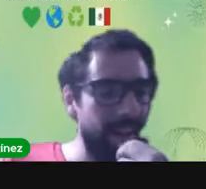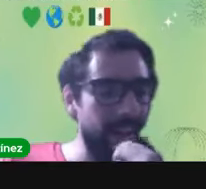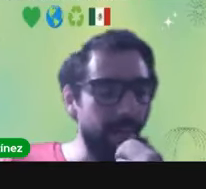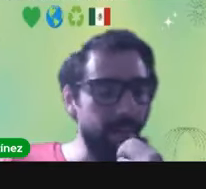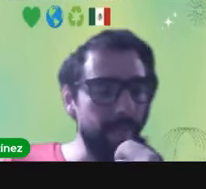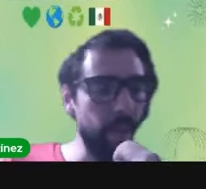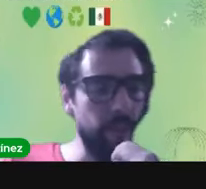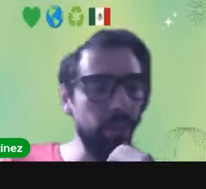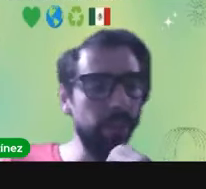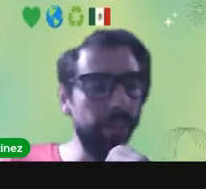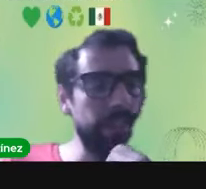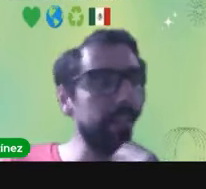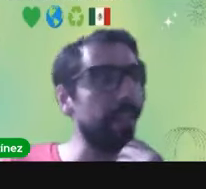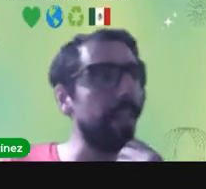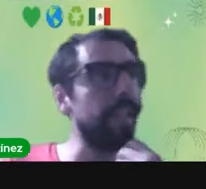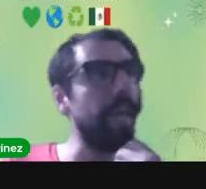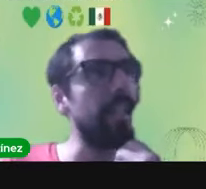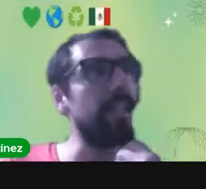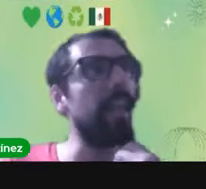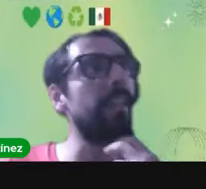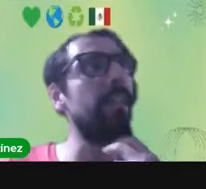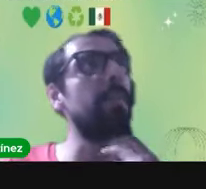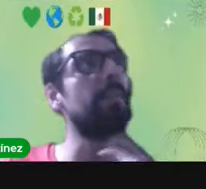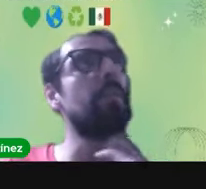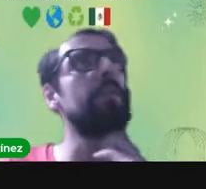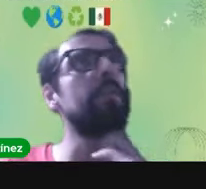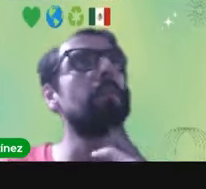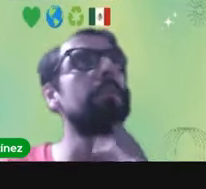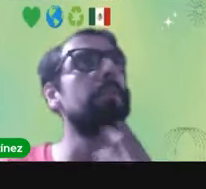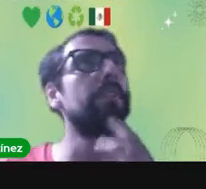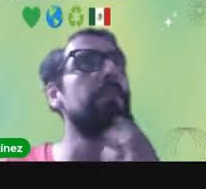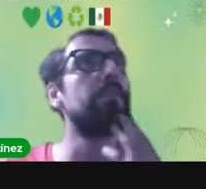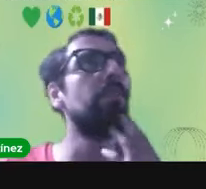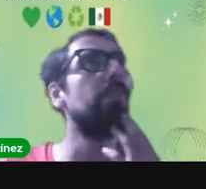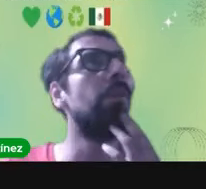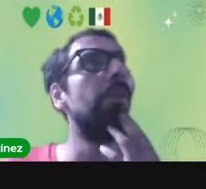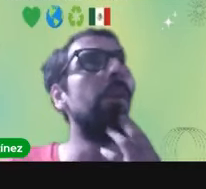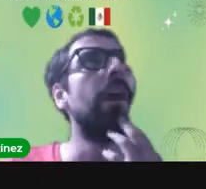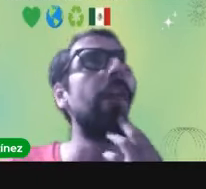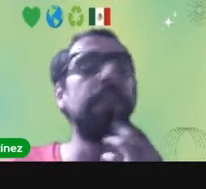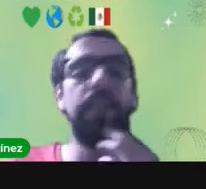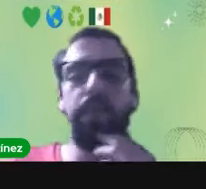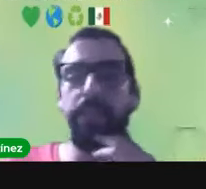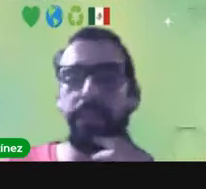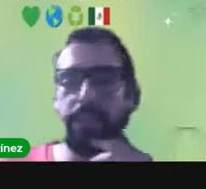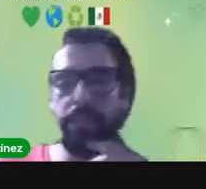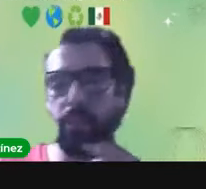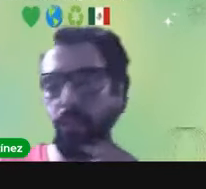No sé, ¿a ti qué te haya parecido algunas de las propuestas, algunas de las menciones pero al final de cuentas este segundo blog que queda el de